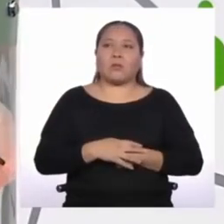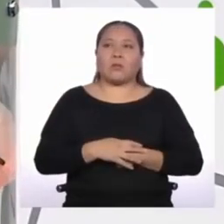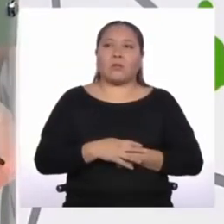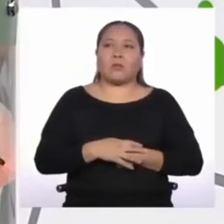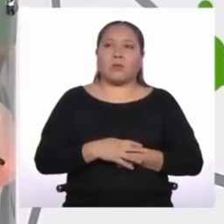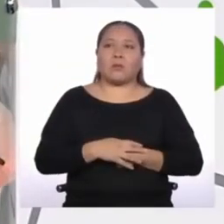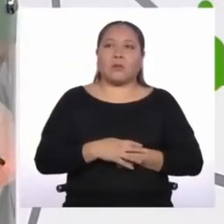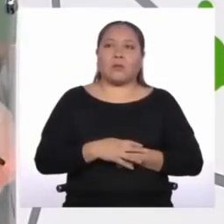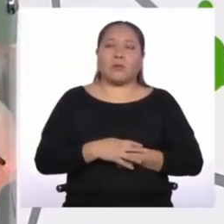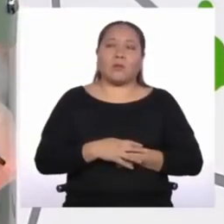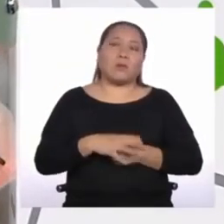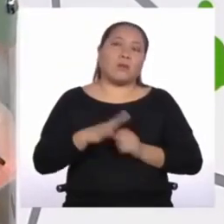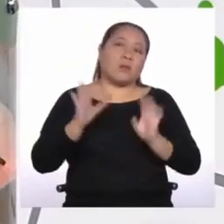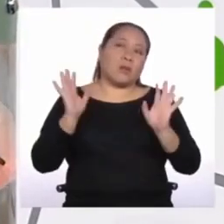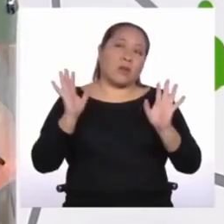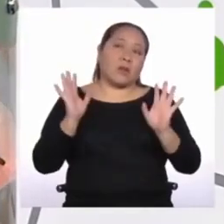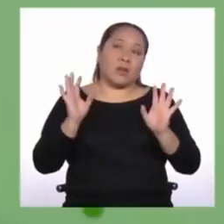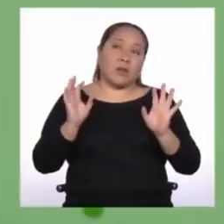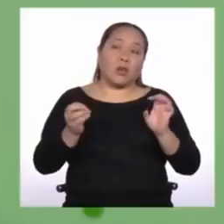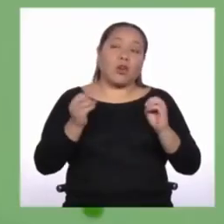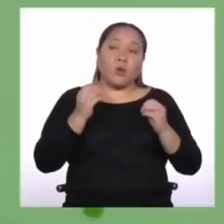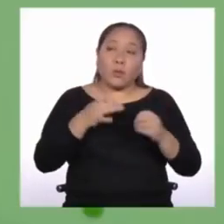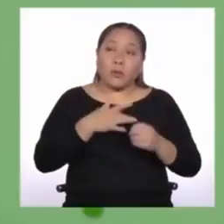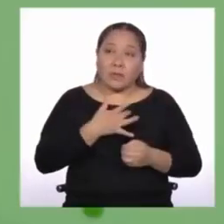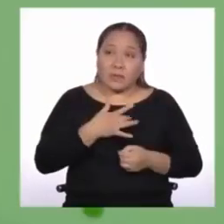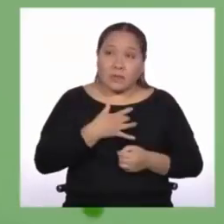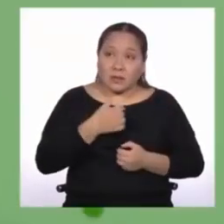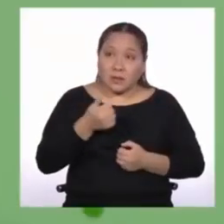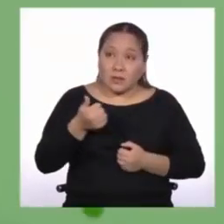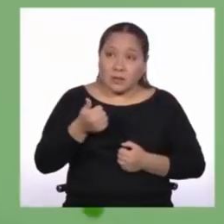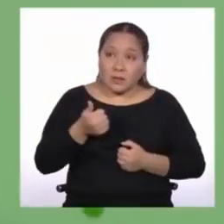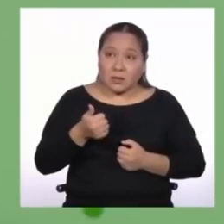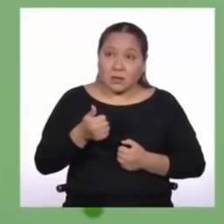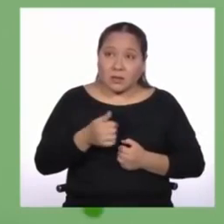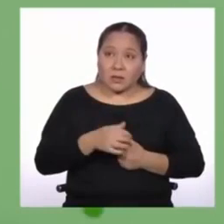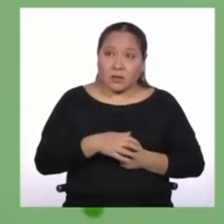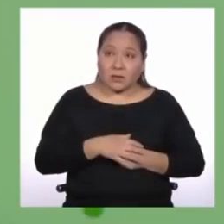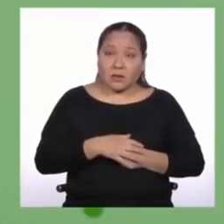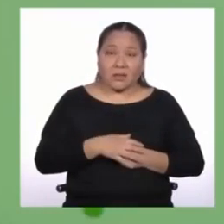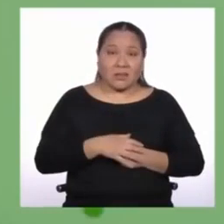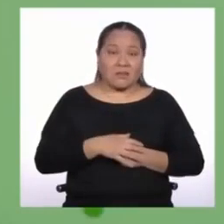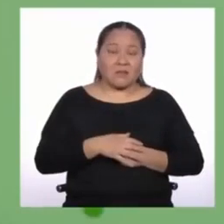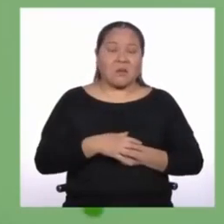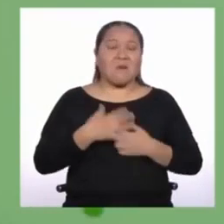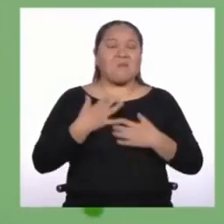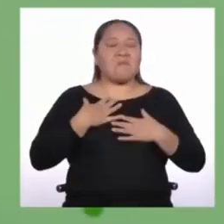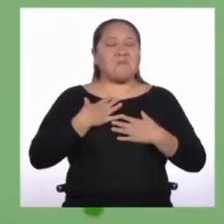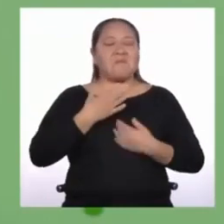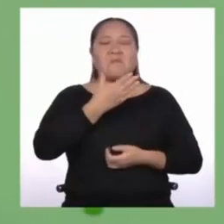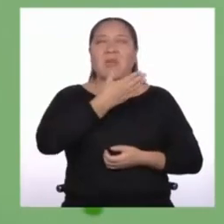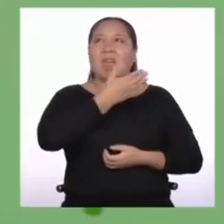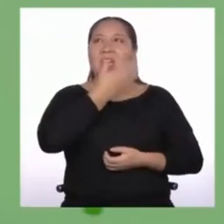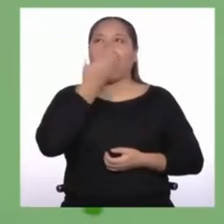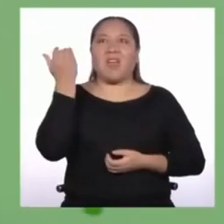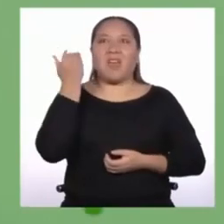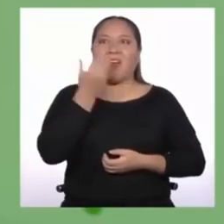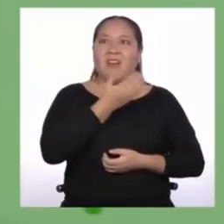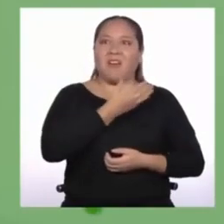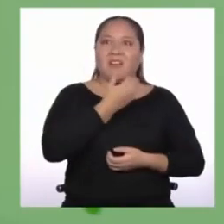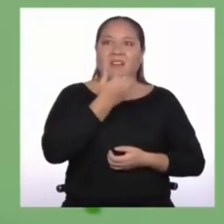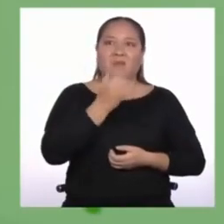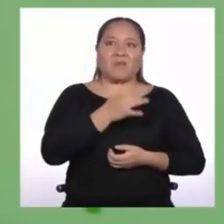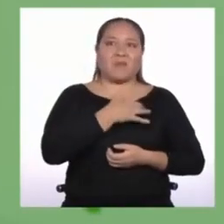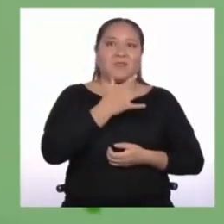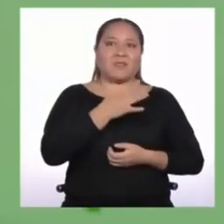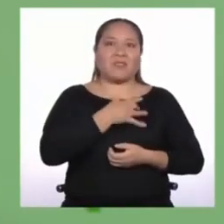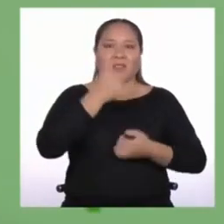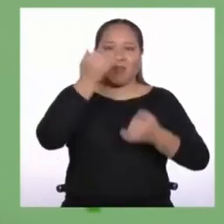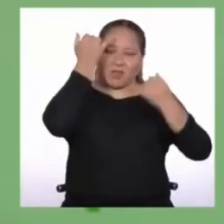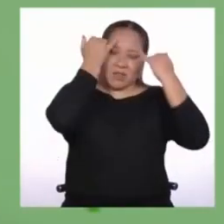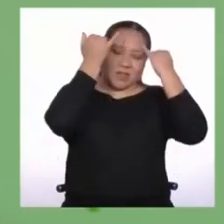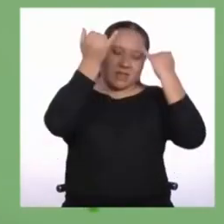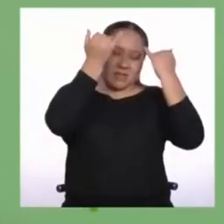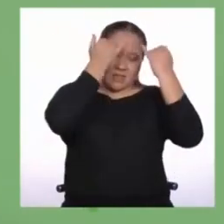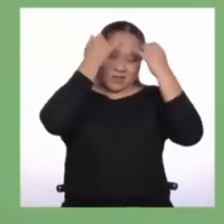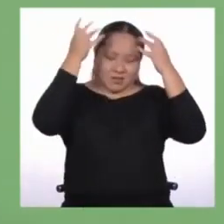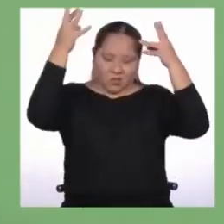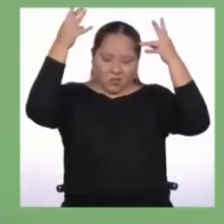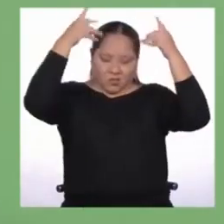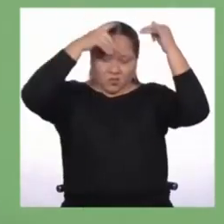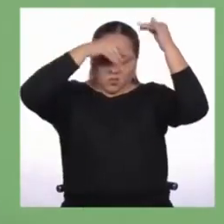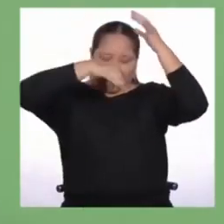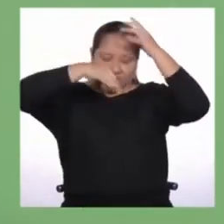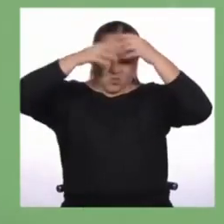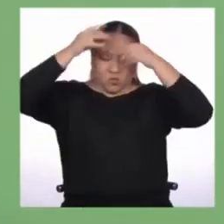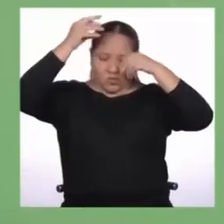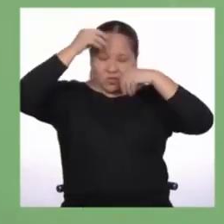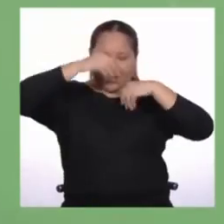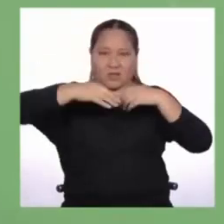¡Ya estás! ¿Cómo te sientes, cerebro? ¡Ah! ¡Mucho mejor! Siento cómo las ideas comienzan a venir. Y ahora